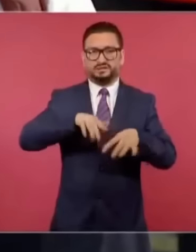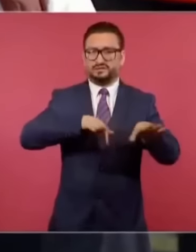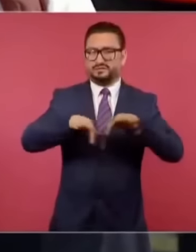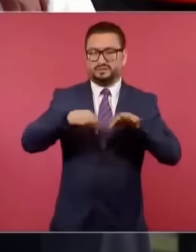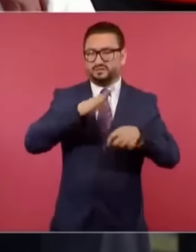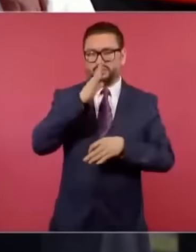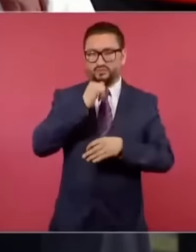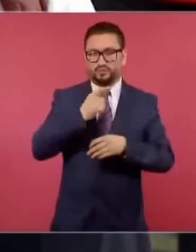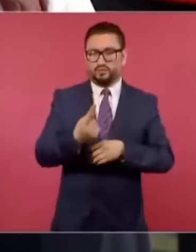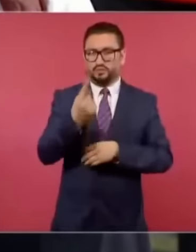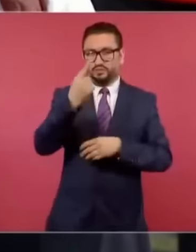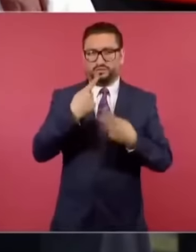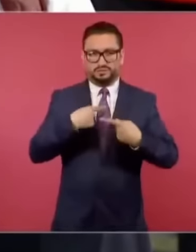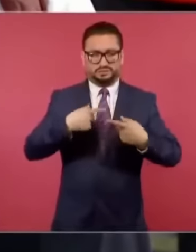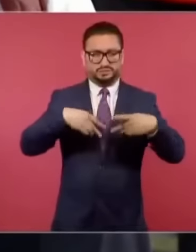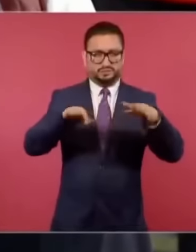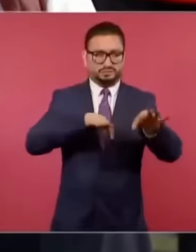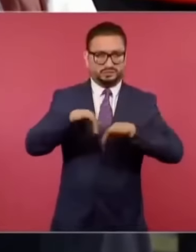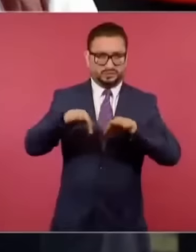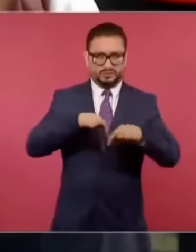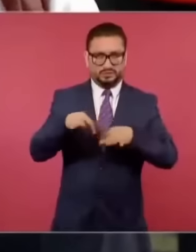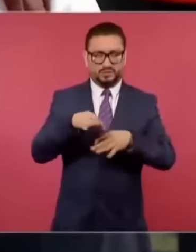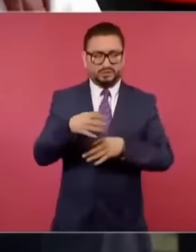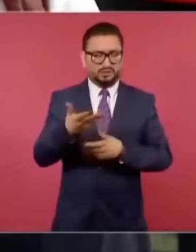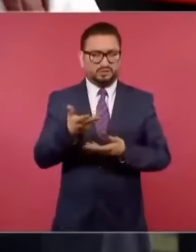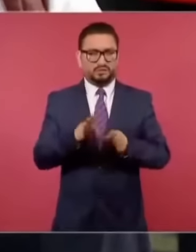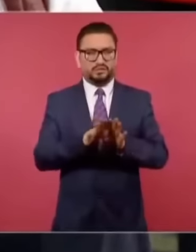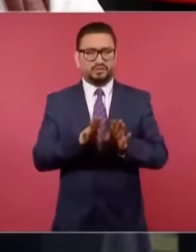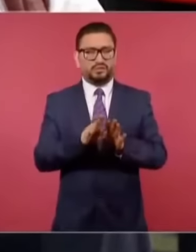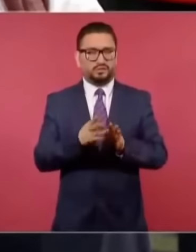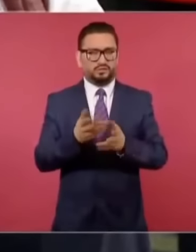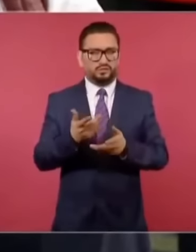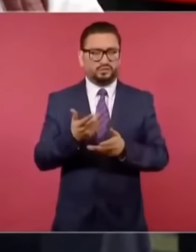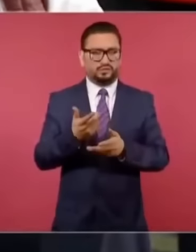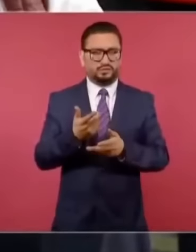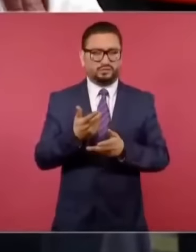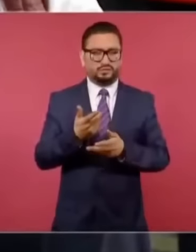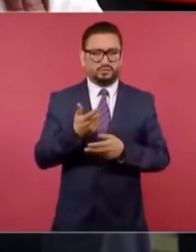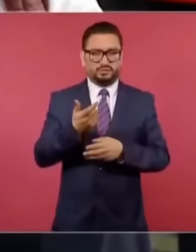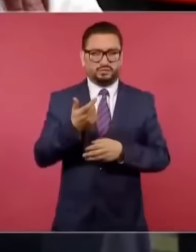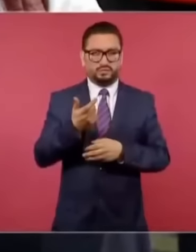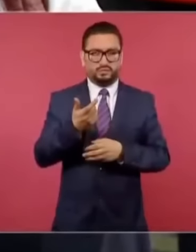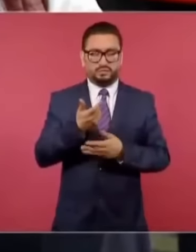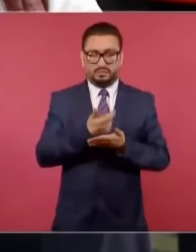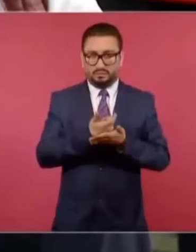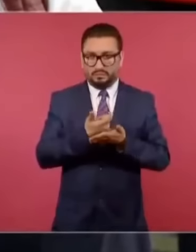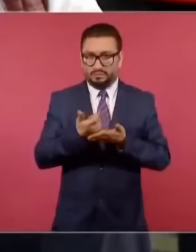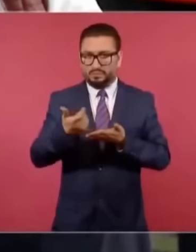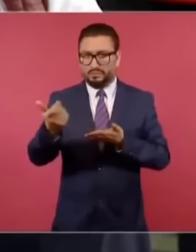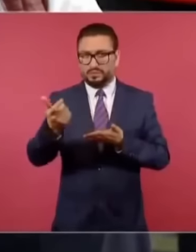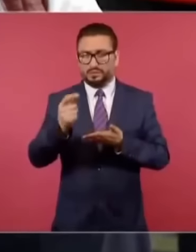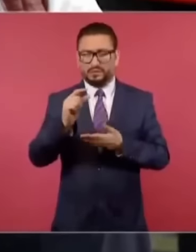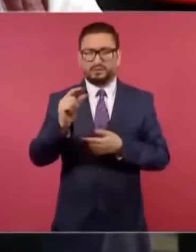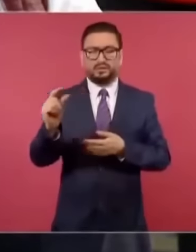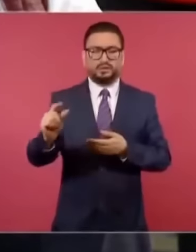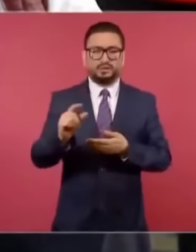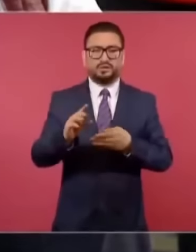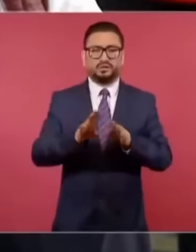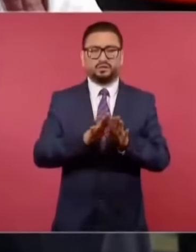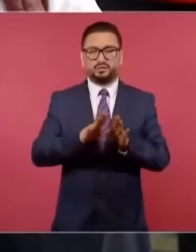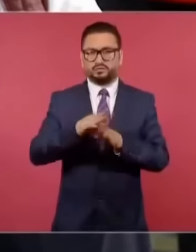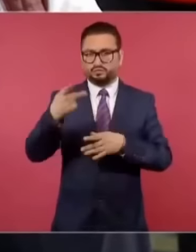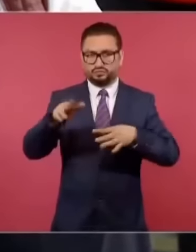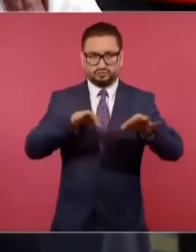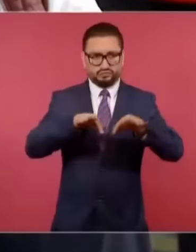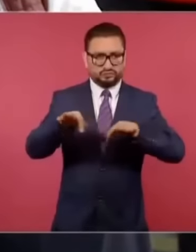un empleado, un trabajador, no puede recibir el perjuicio de la conculcación de sus derechos